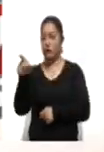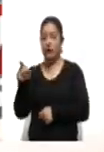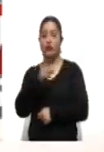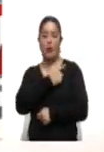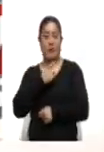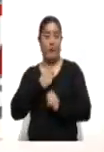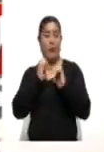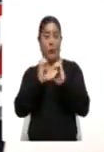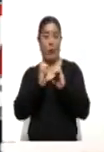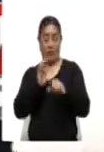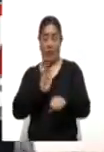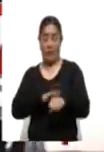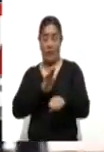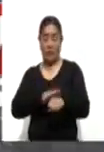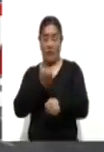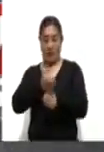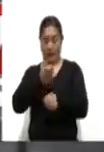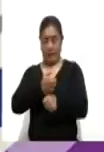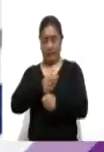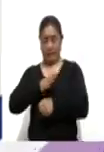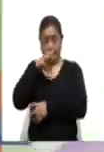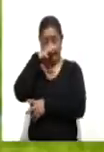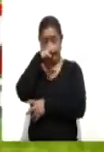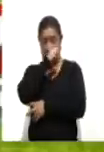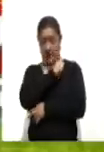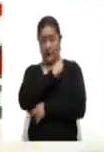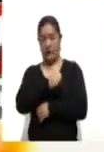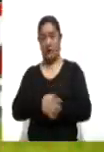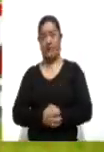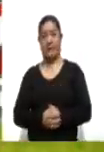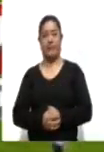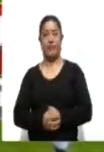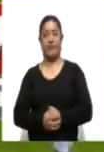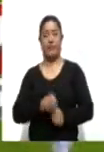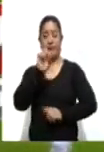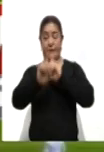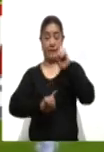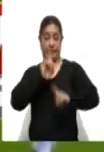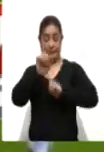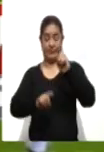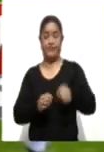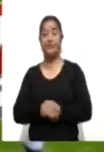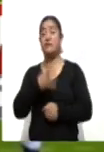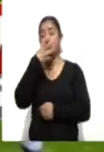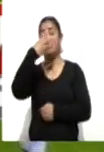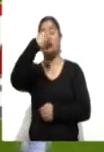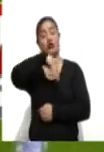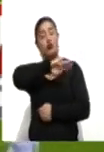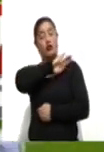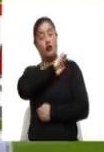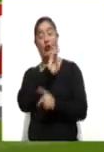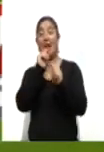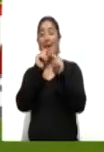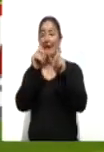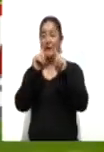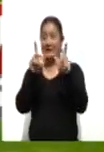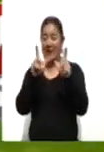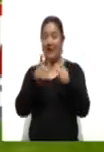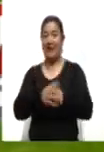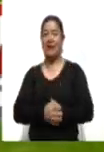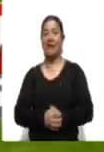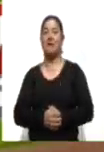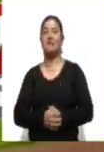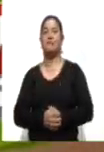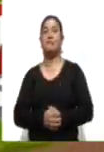preventivas durante esta temporada de calor. En los deportes, los coyotes de Tlaxcala avanzan a la fase